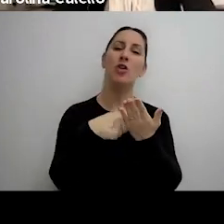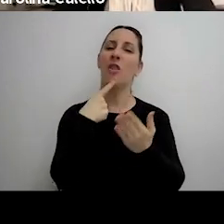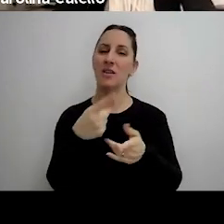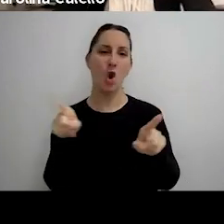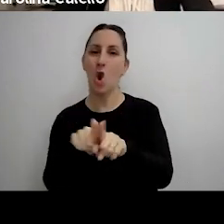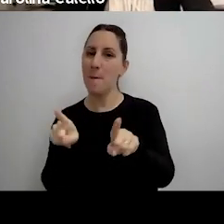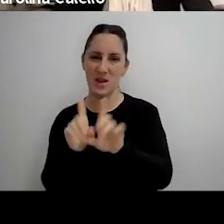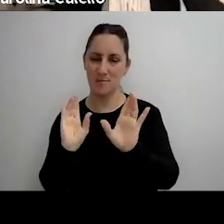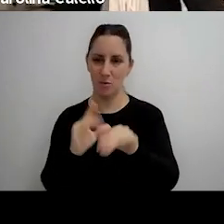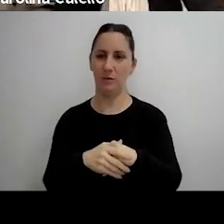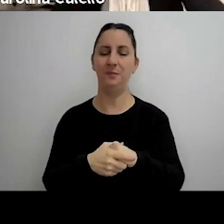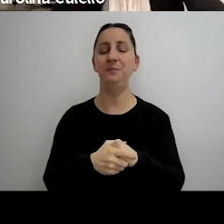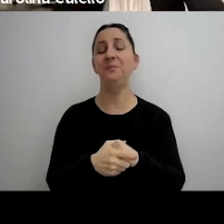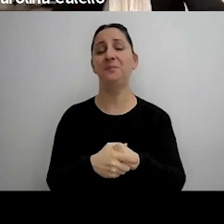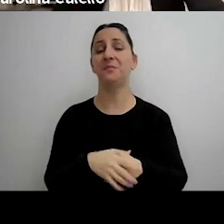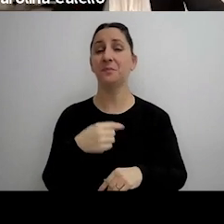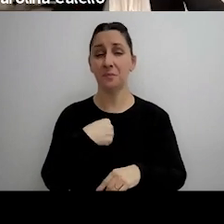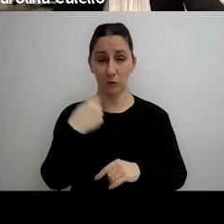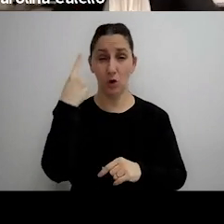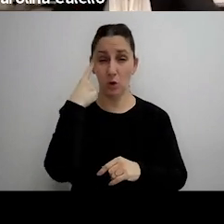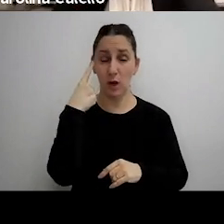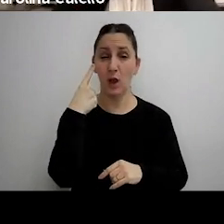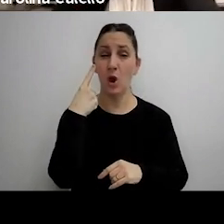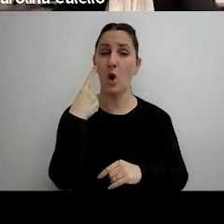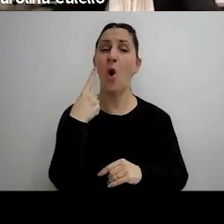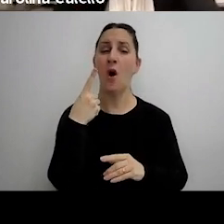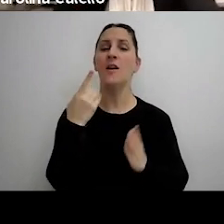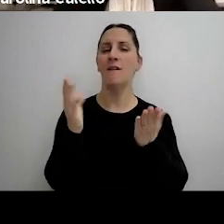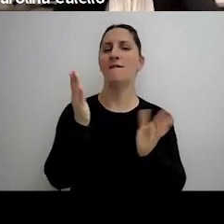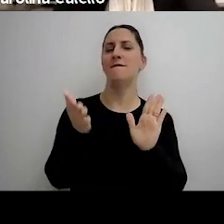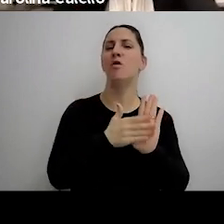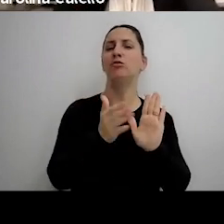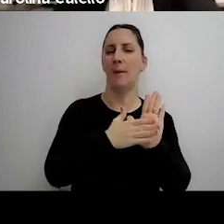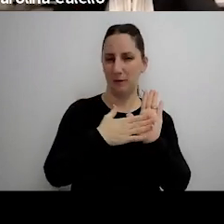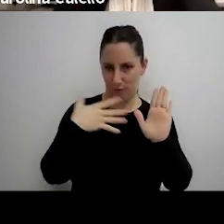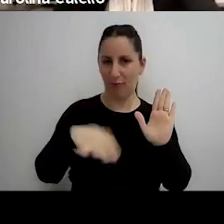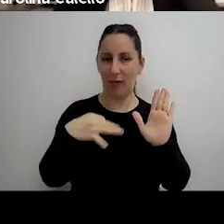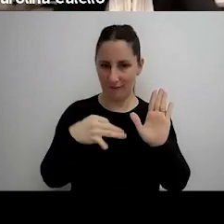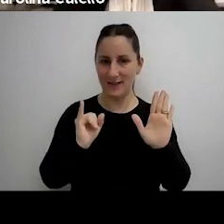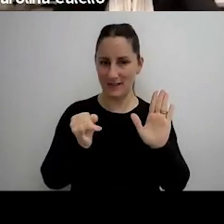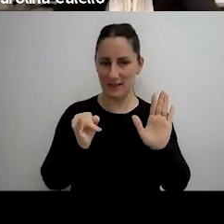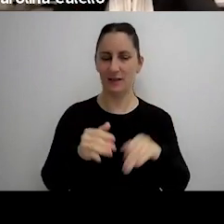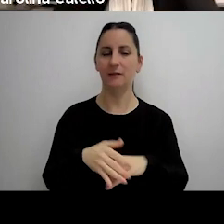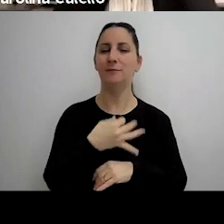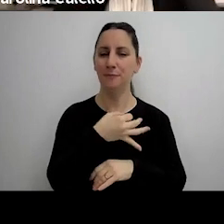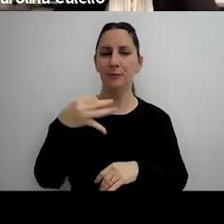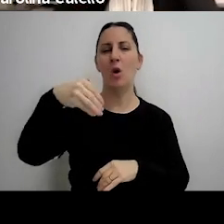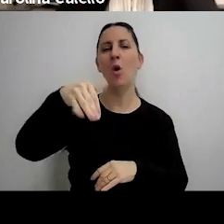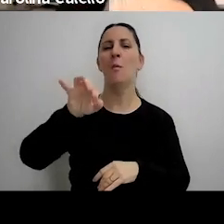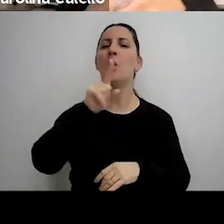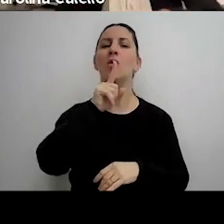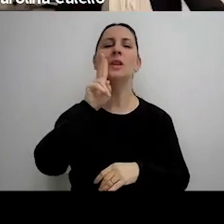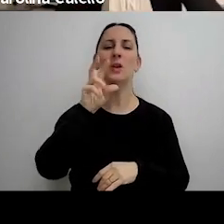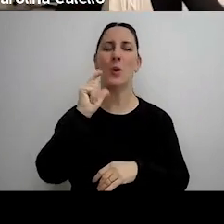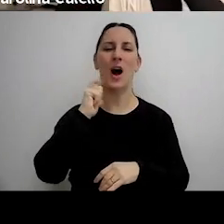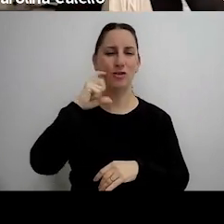yo creo que por supuesto que se tiene que fundar exacto Lucas la motivación en Alionde